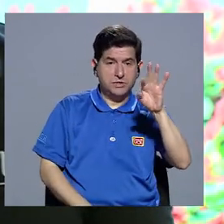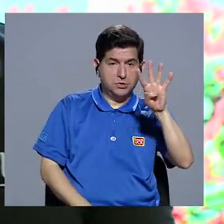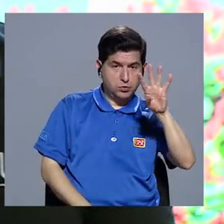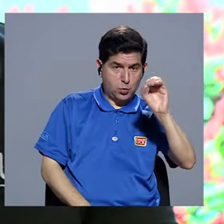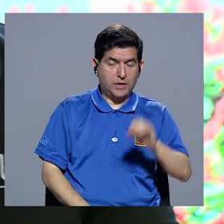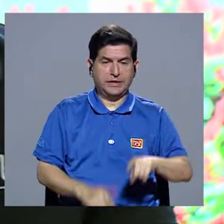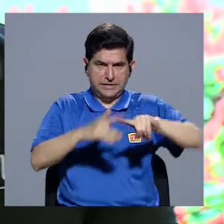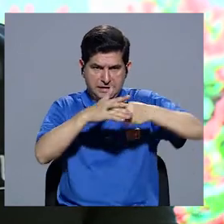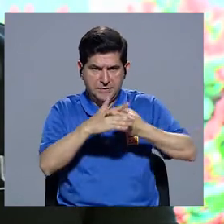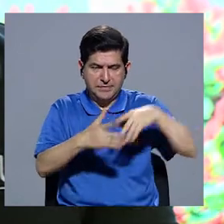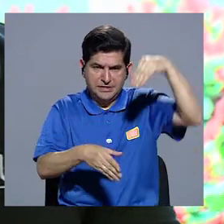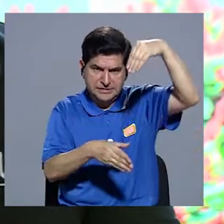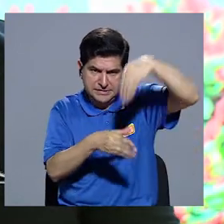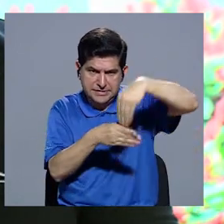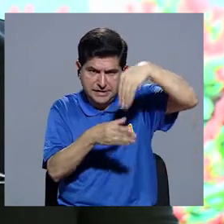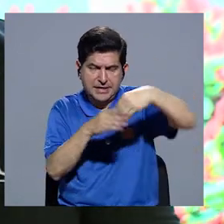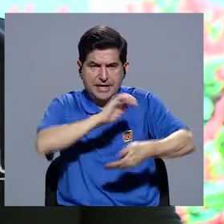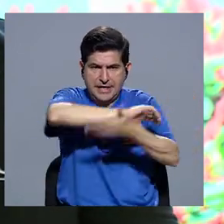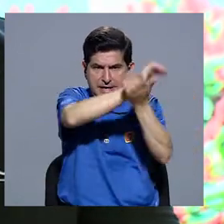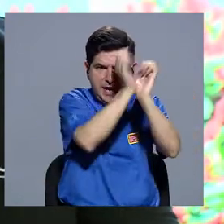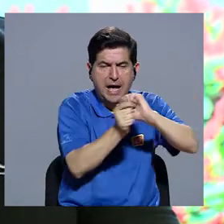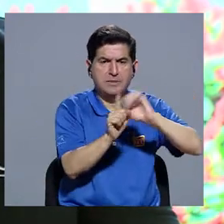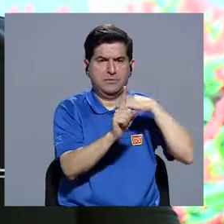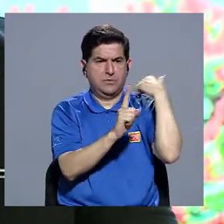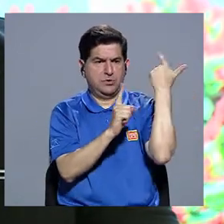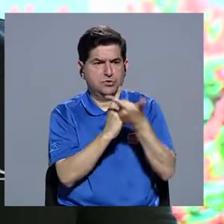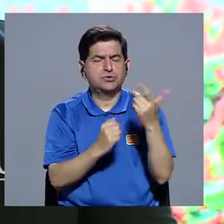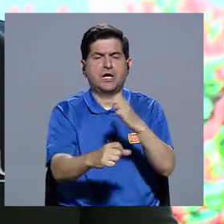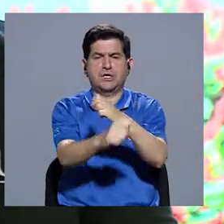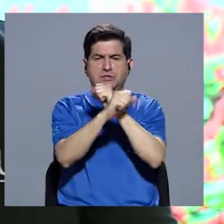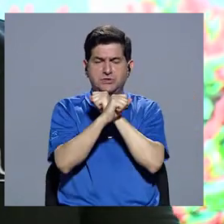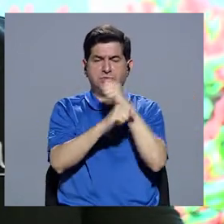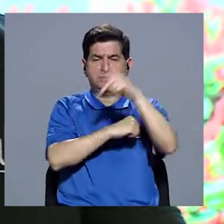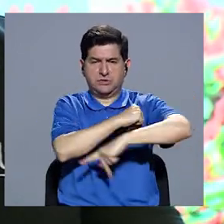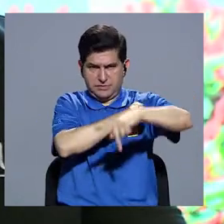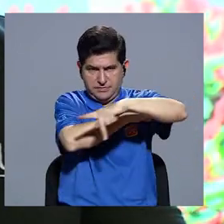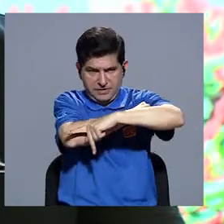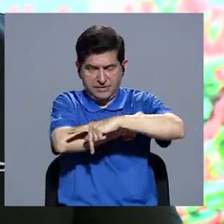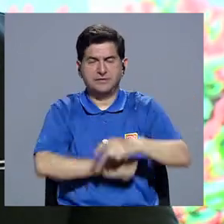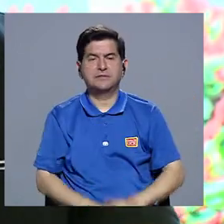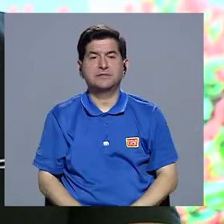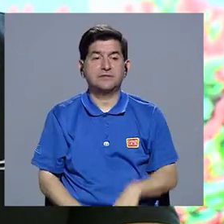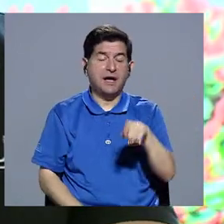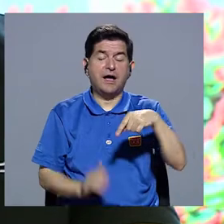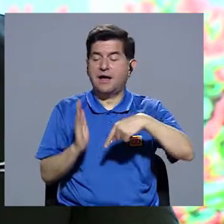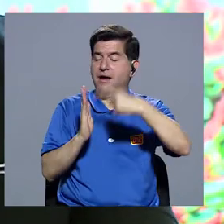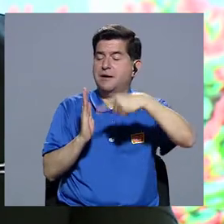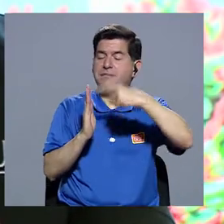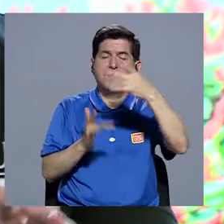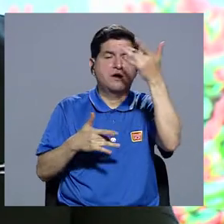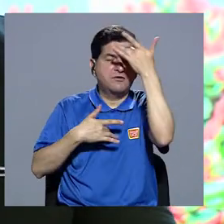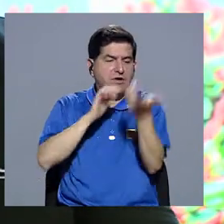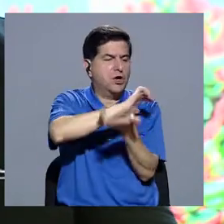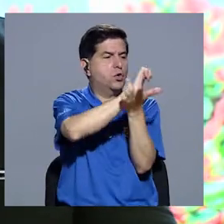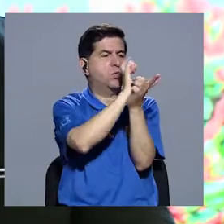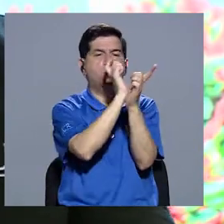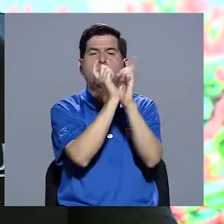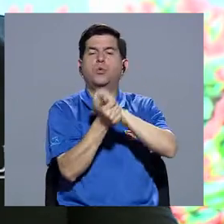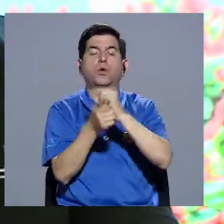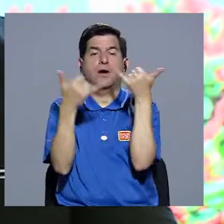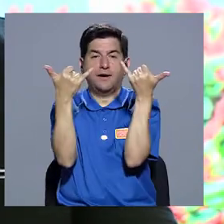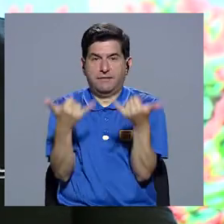que se empezaron a introducir algunas reformas sociales de seguridad en el país, pues este perfil de enfermedades fue cambiando.